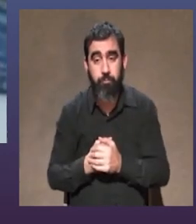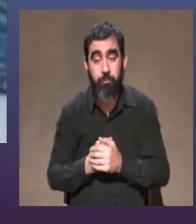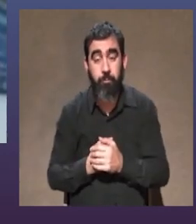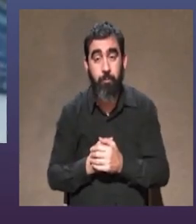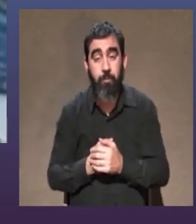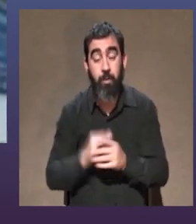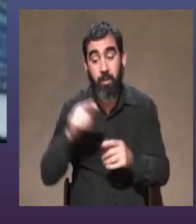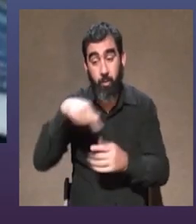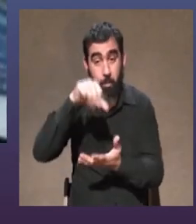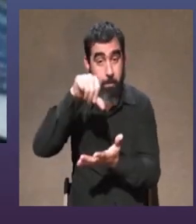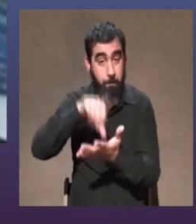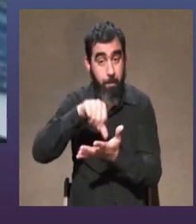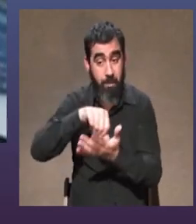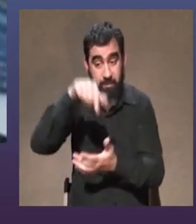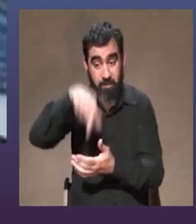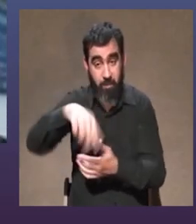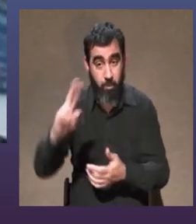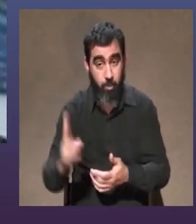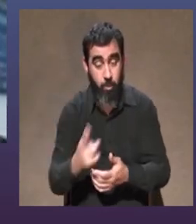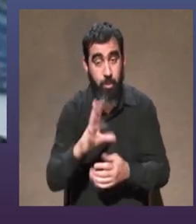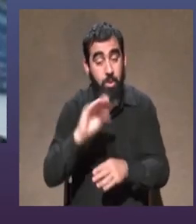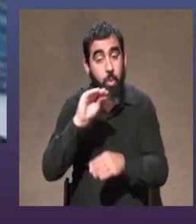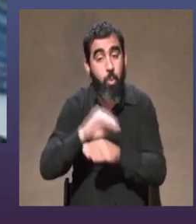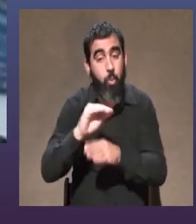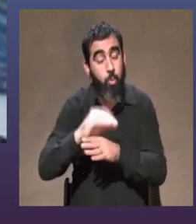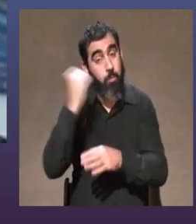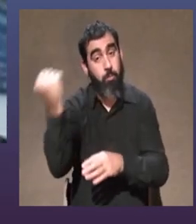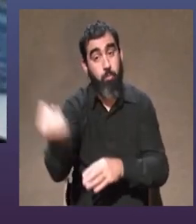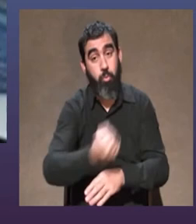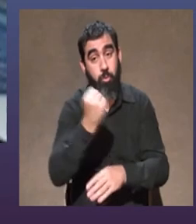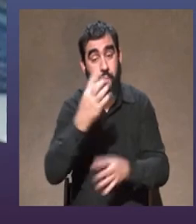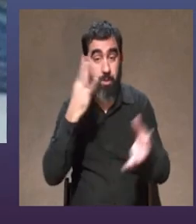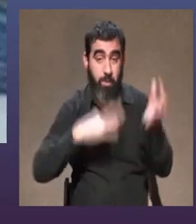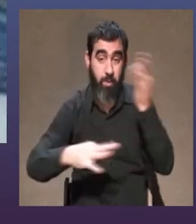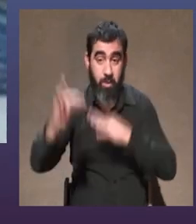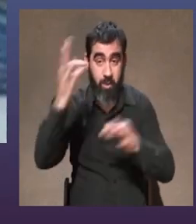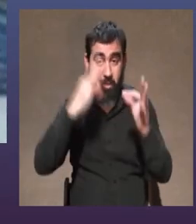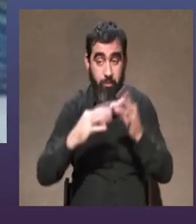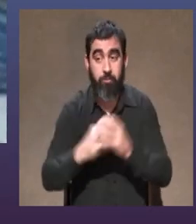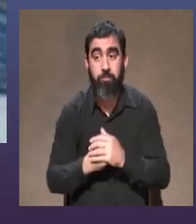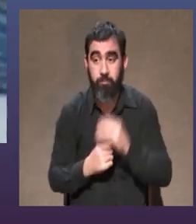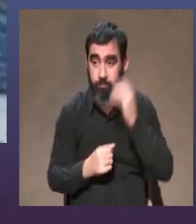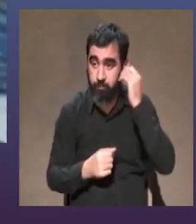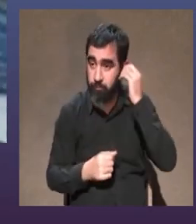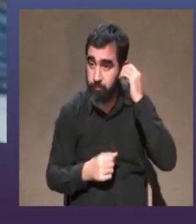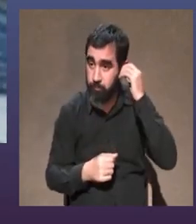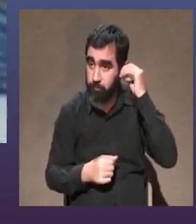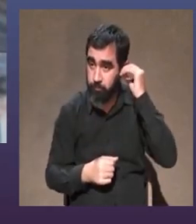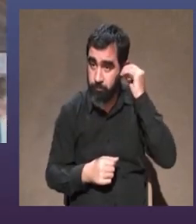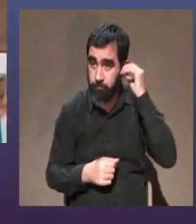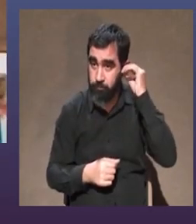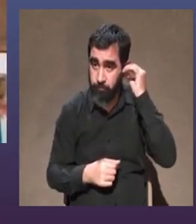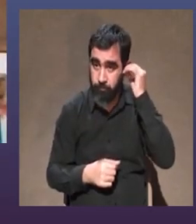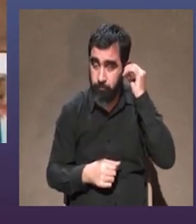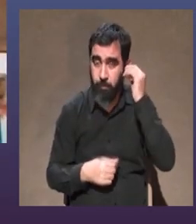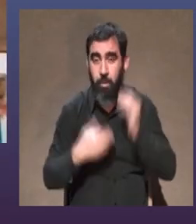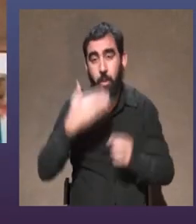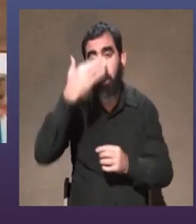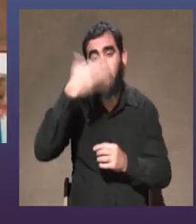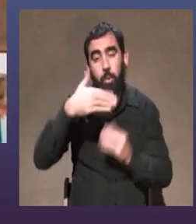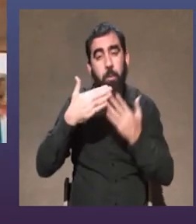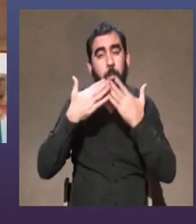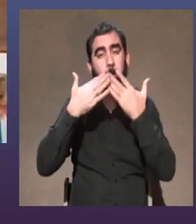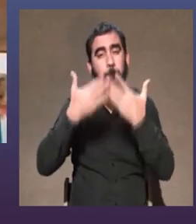y dentro de la actuación en un país que tiene una cultura de teatro bastante absolutamente voy con